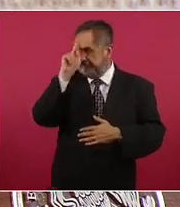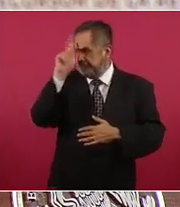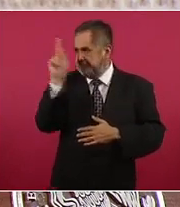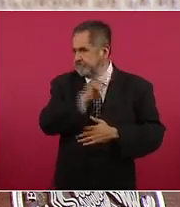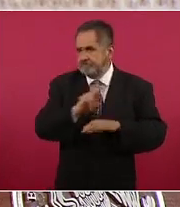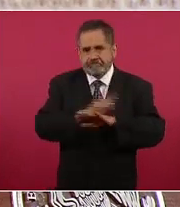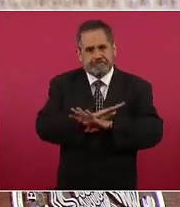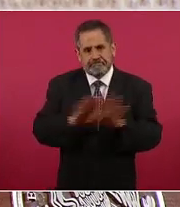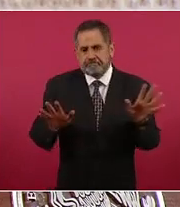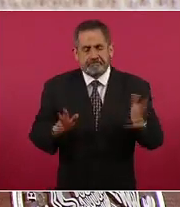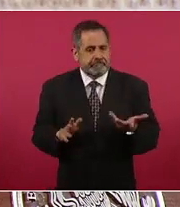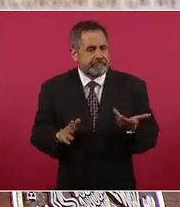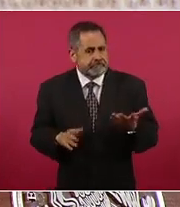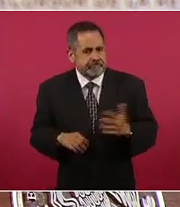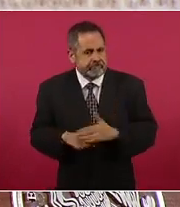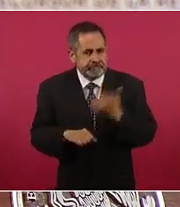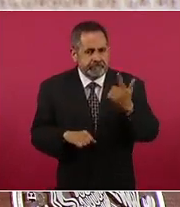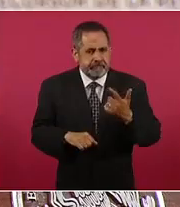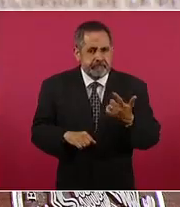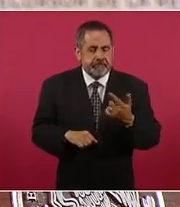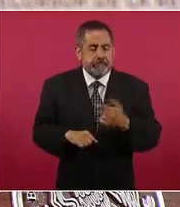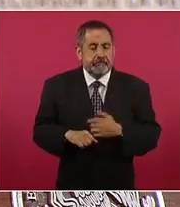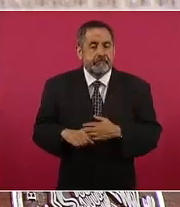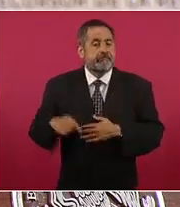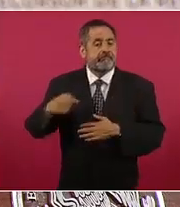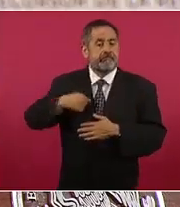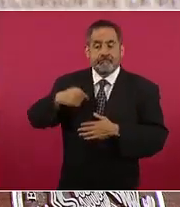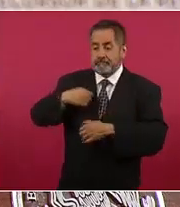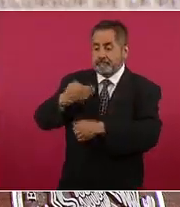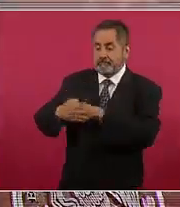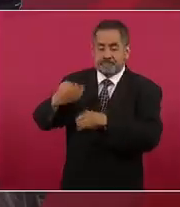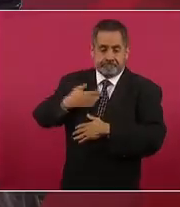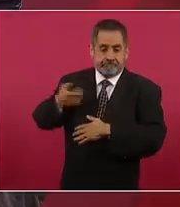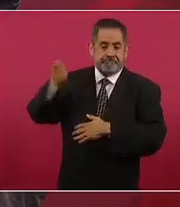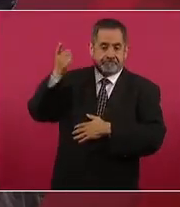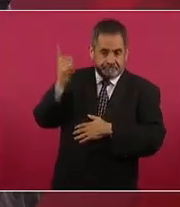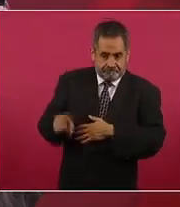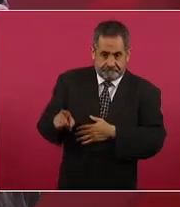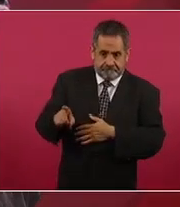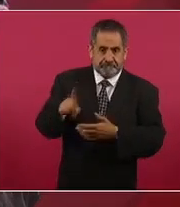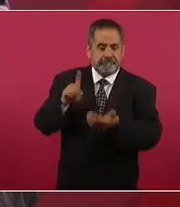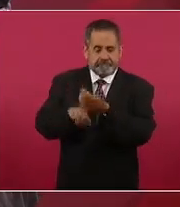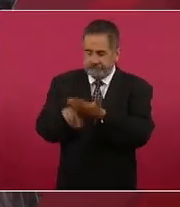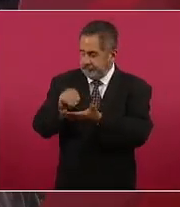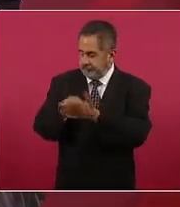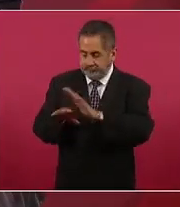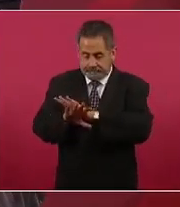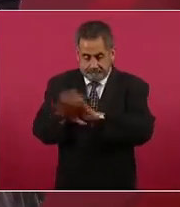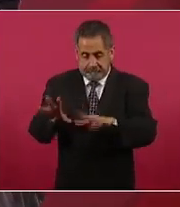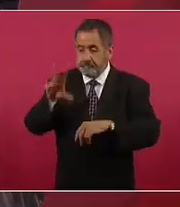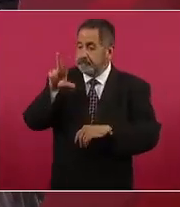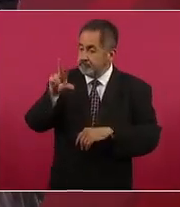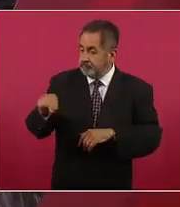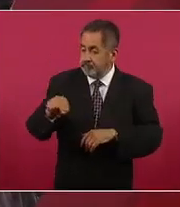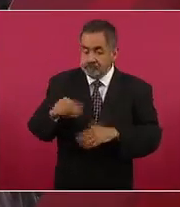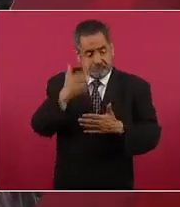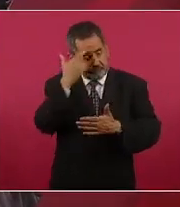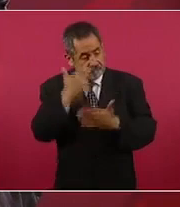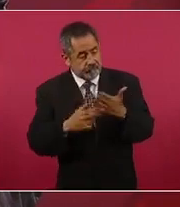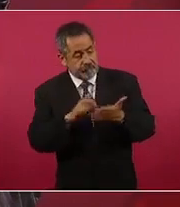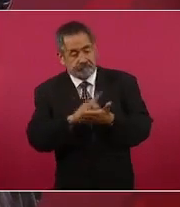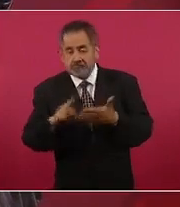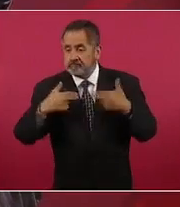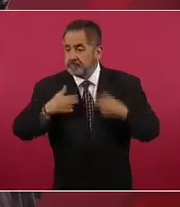porque reciben instrucción y por que hay la